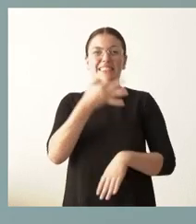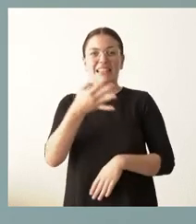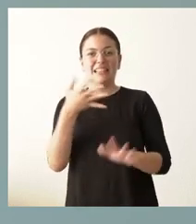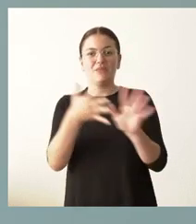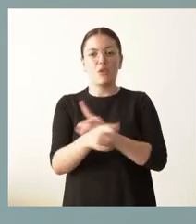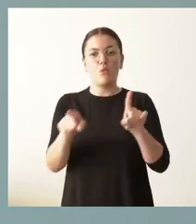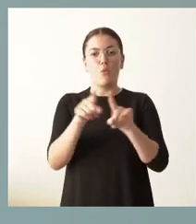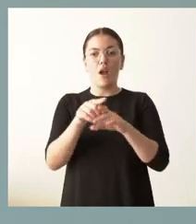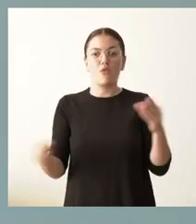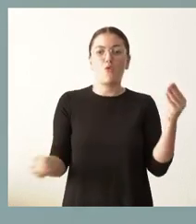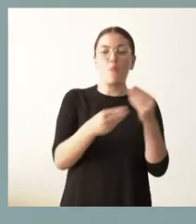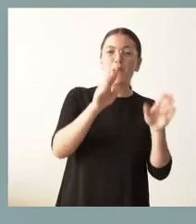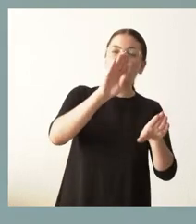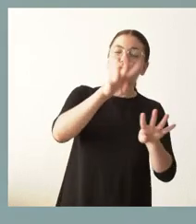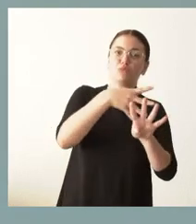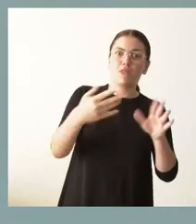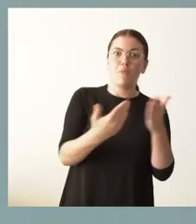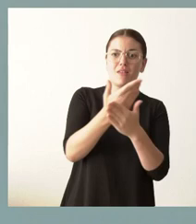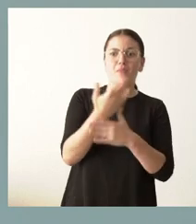que también tiene que seguirse realizando.